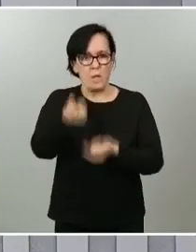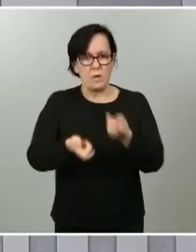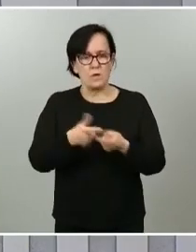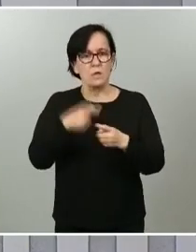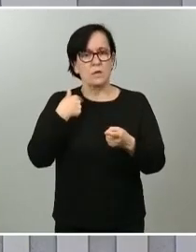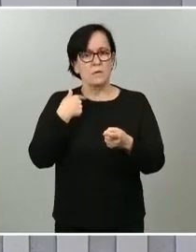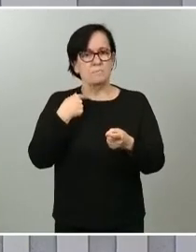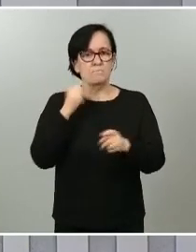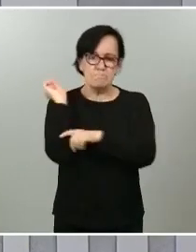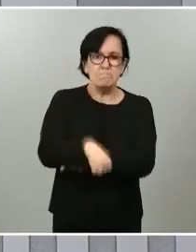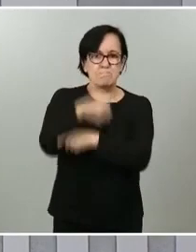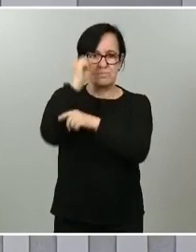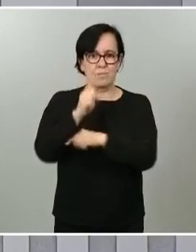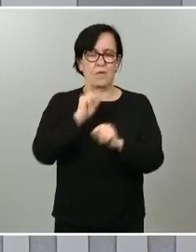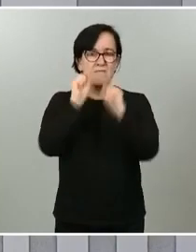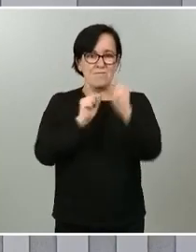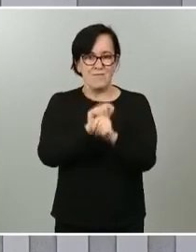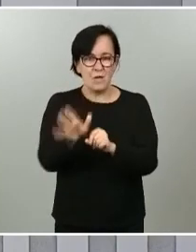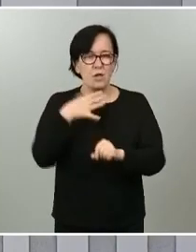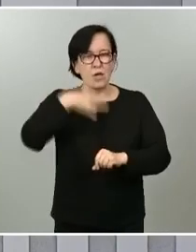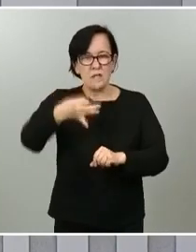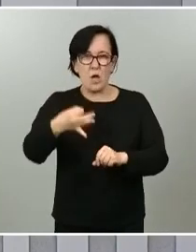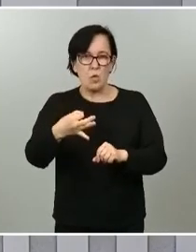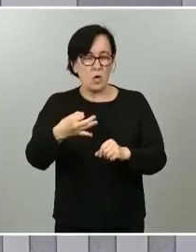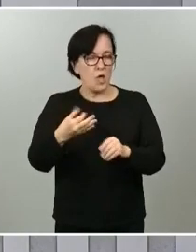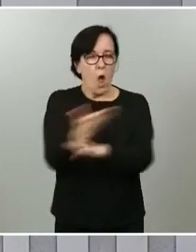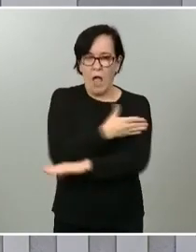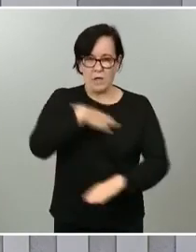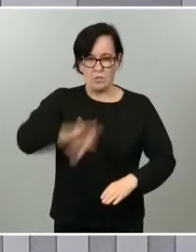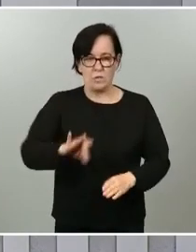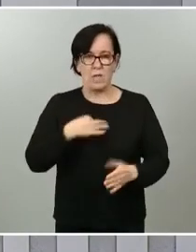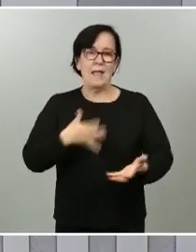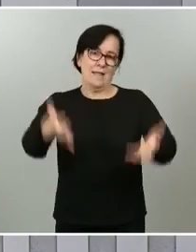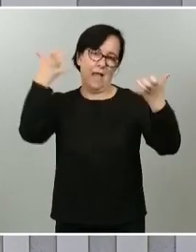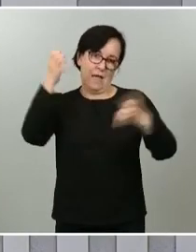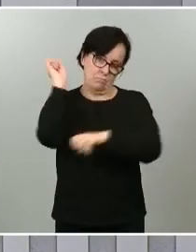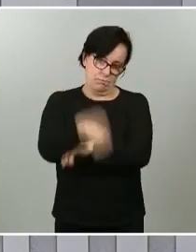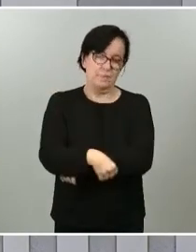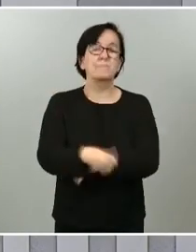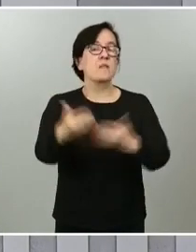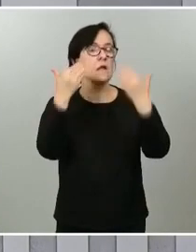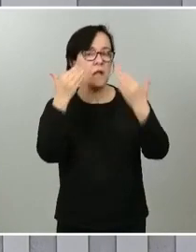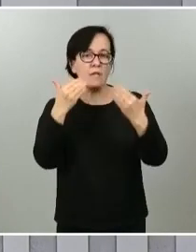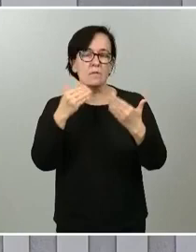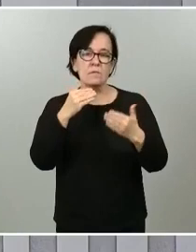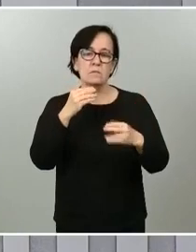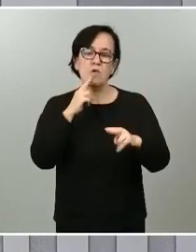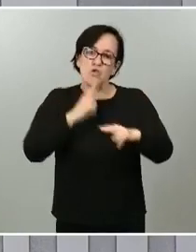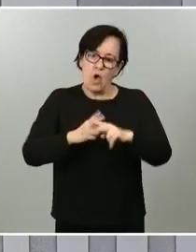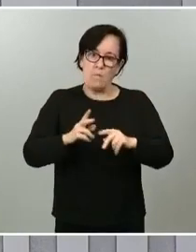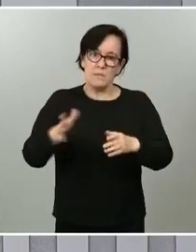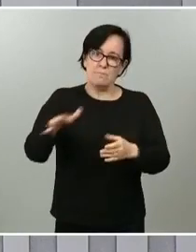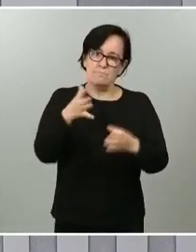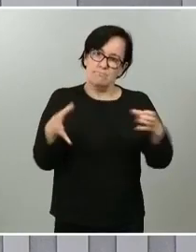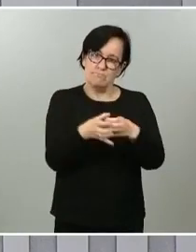este virus y seguro que más temprano que tarde ganar esa batalla final. Gracias en nombre del Gobierno. En segundo